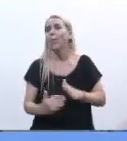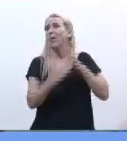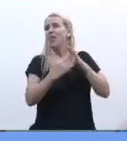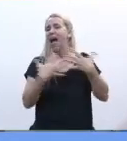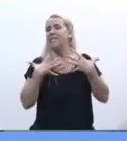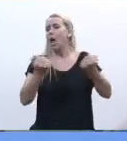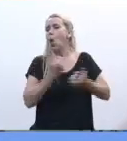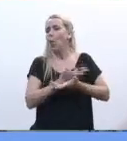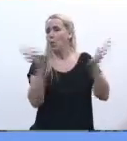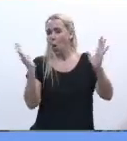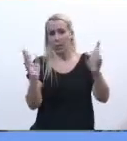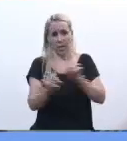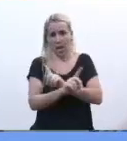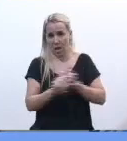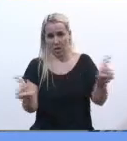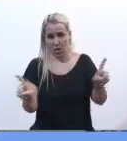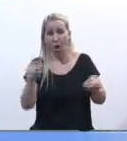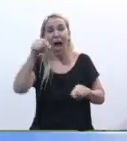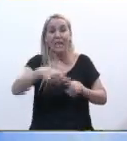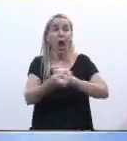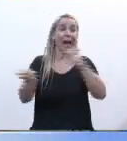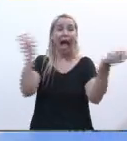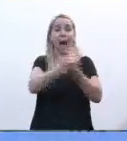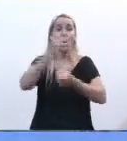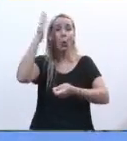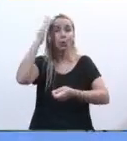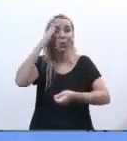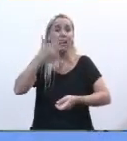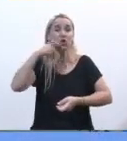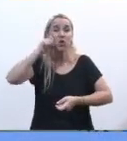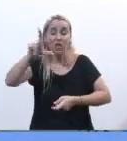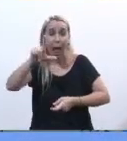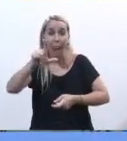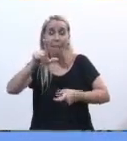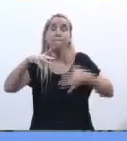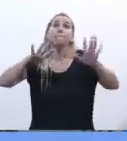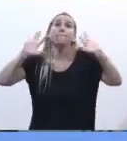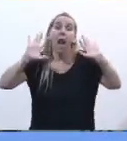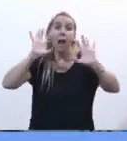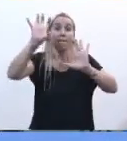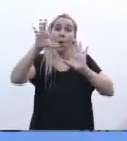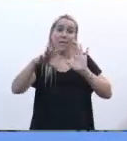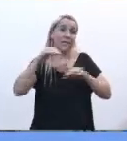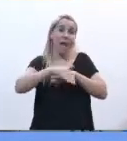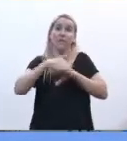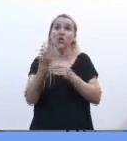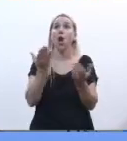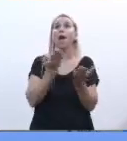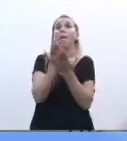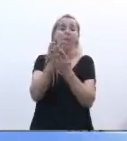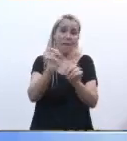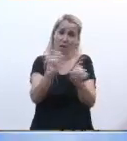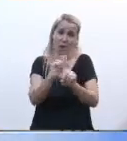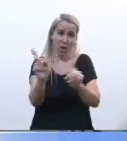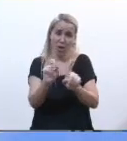salud pública que no es un cambio cultural o social que el misionero por lo menos lo reclama y que lejos